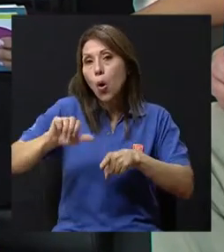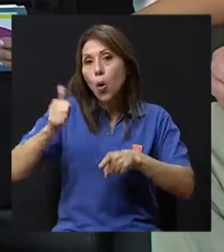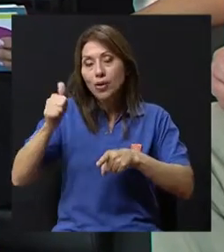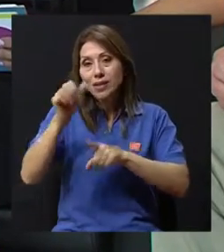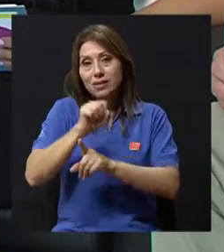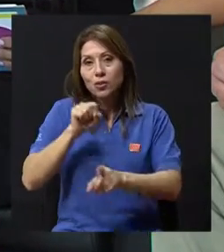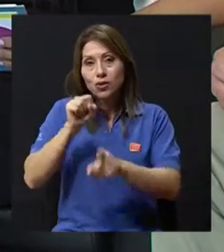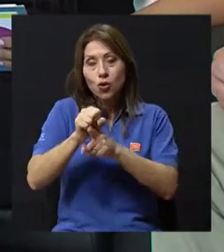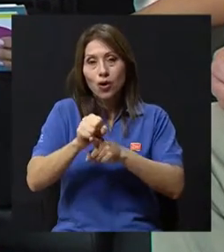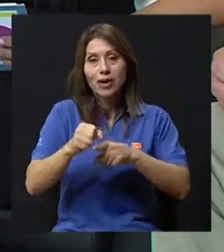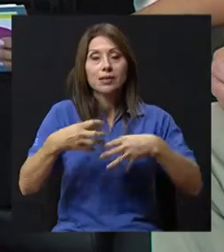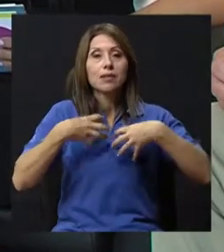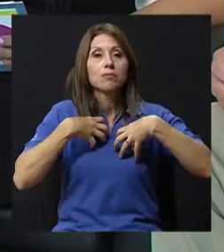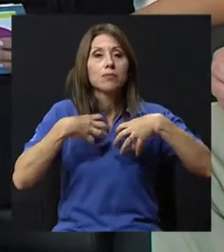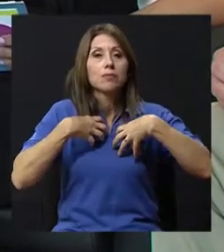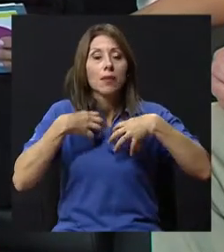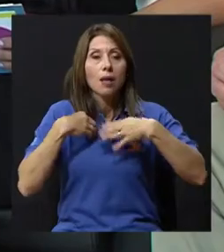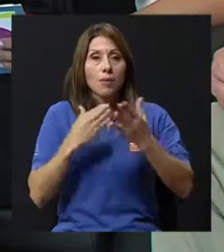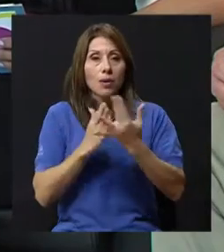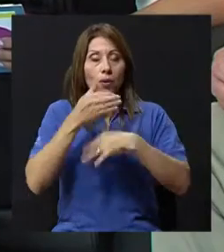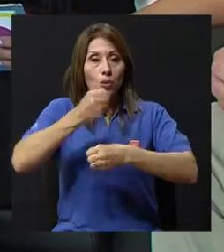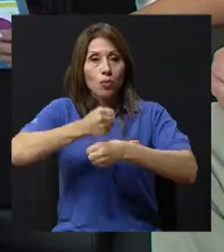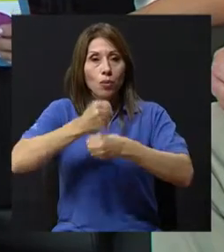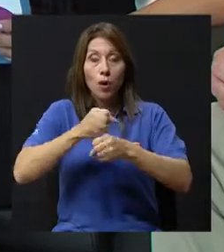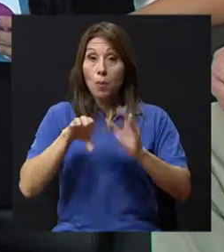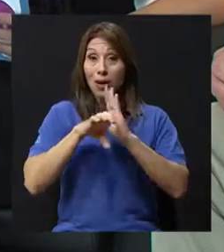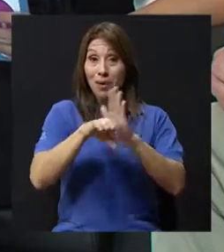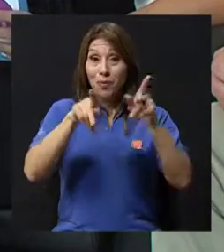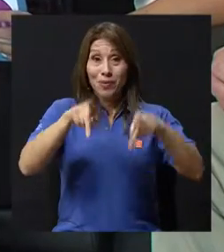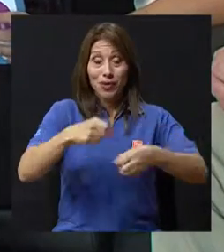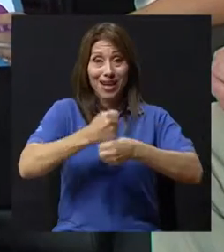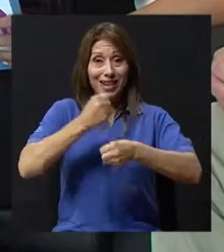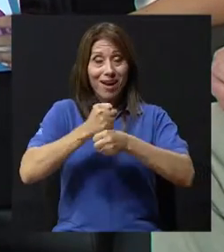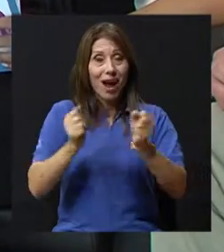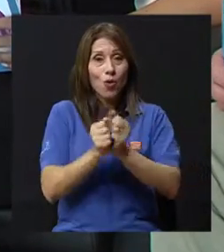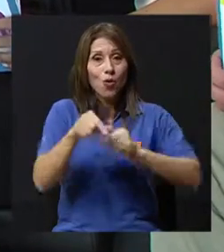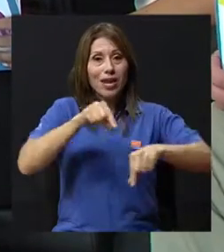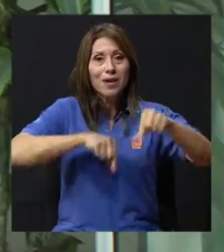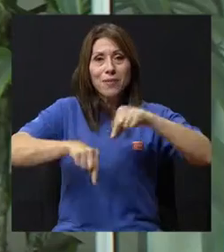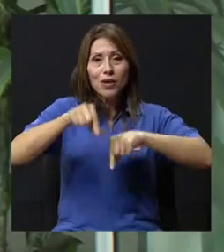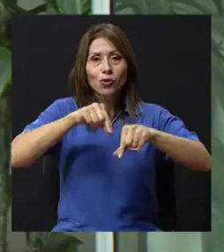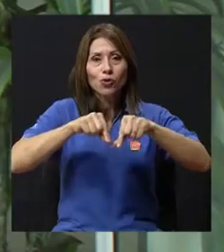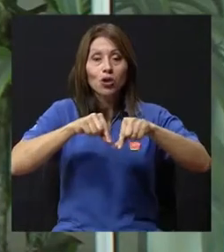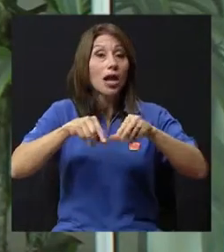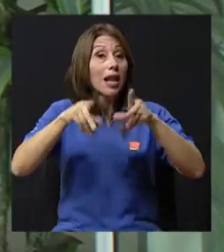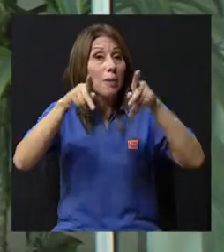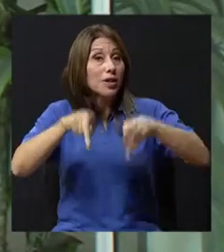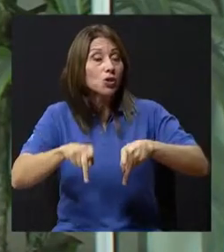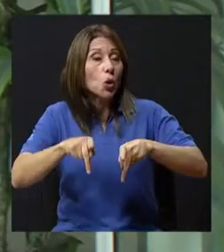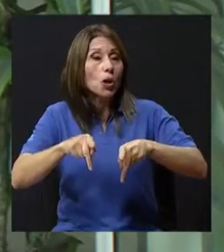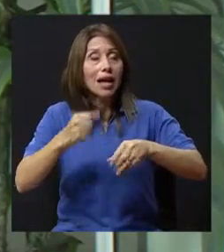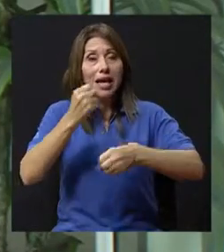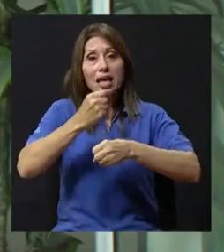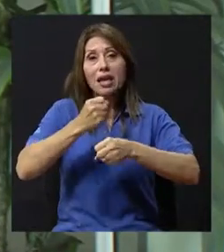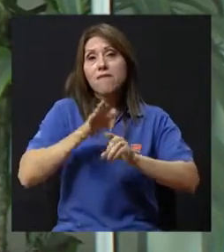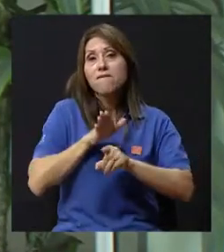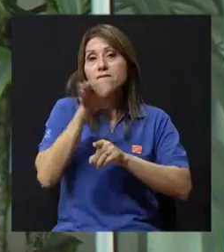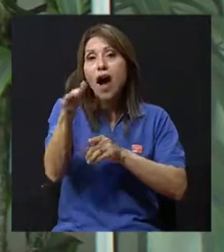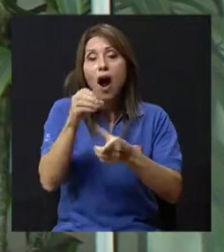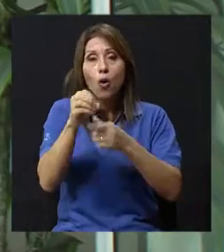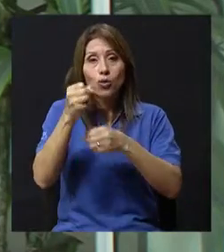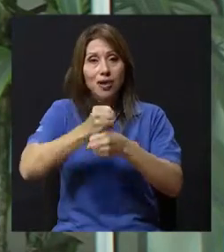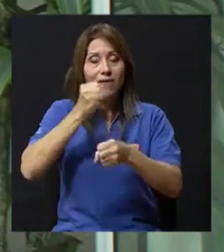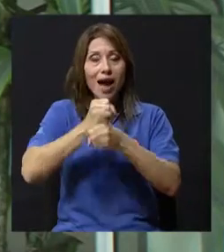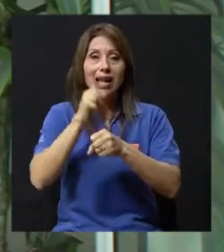persona que trabaja con químicos, la persona que va a un salón de belleza, por ejemplo, y se ve expuesta a esos olores fuertes,